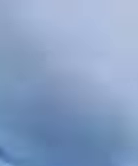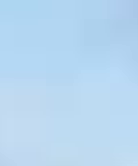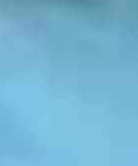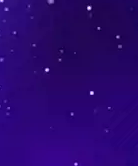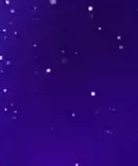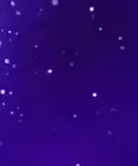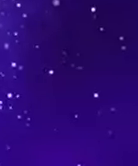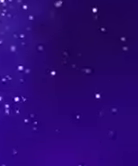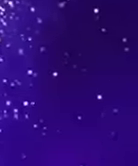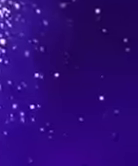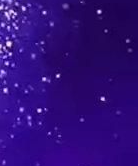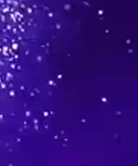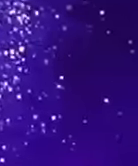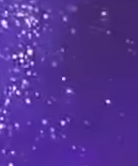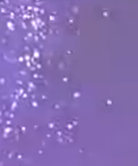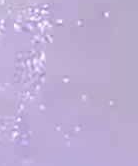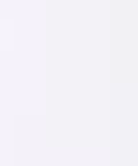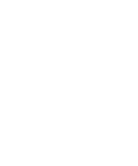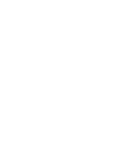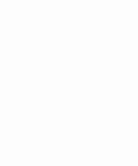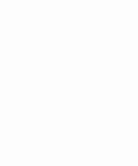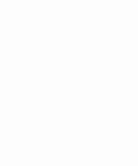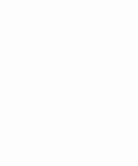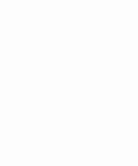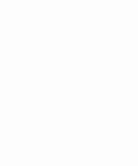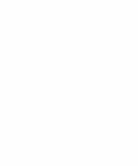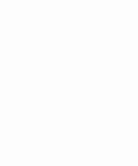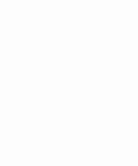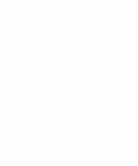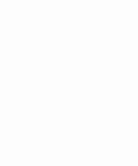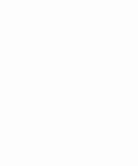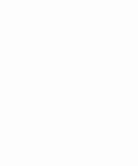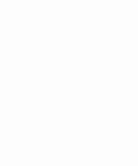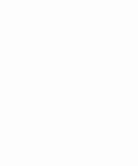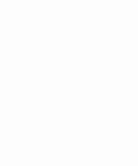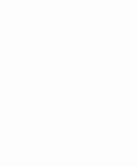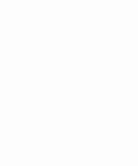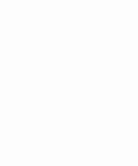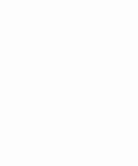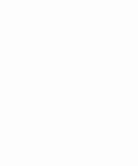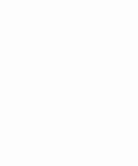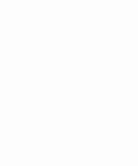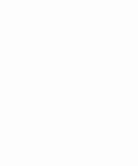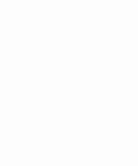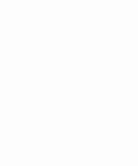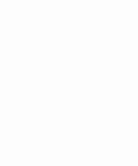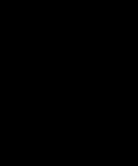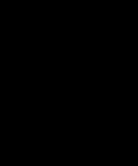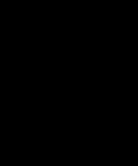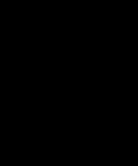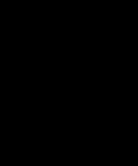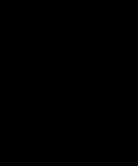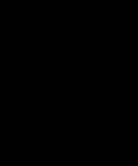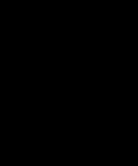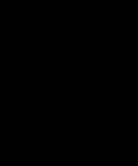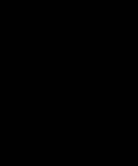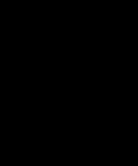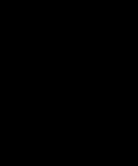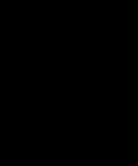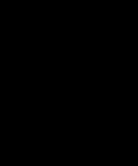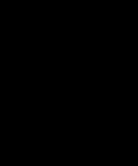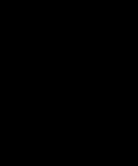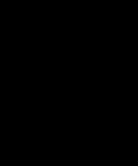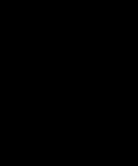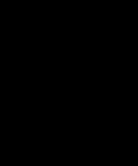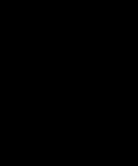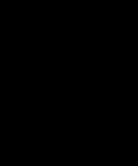la búsqueda de este tipo de constelaciones formó parte de la Sociedad Astronómica Americana de la Sociedad Real